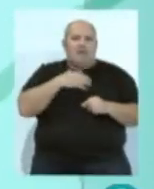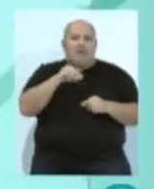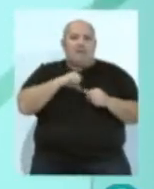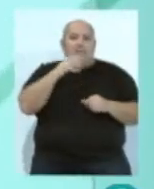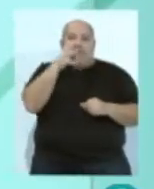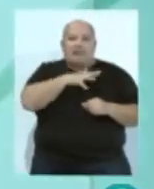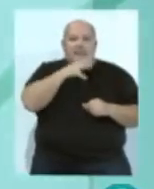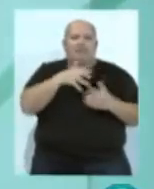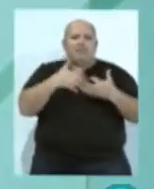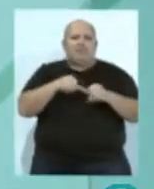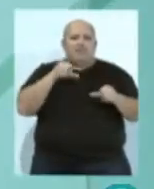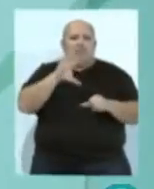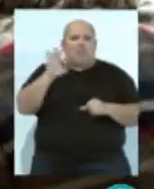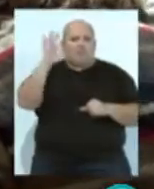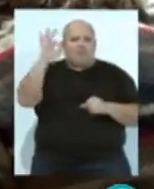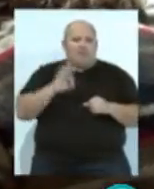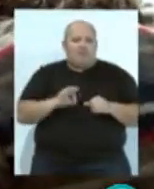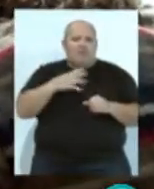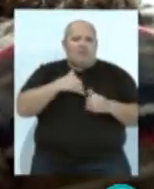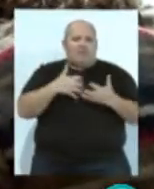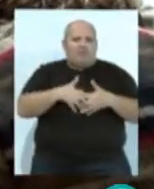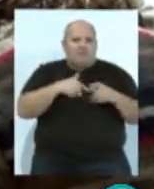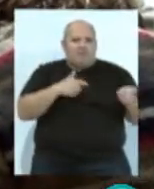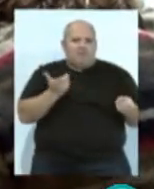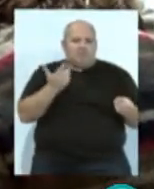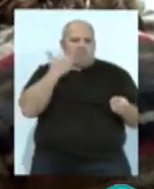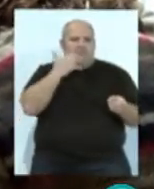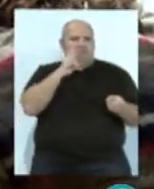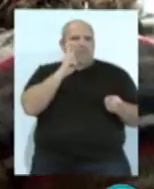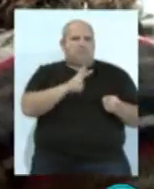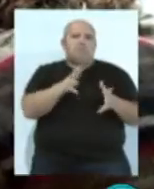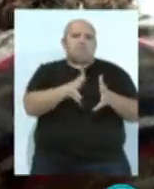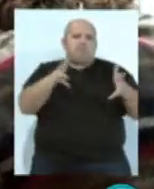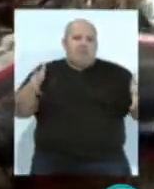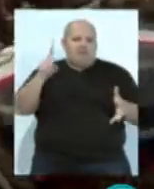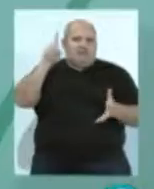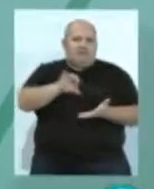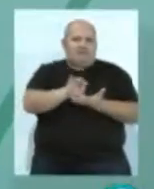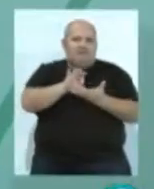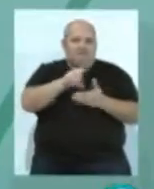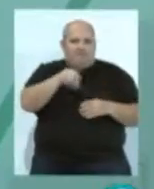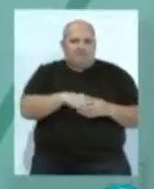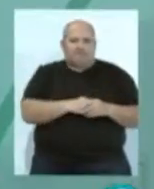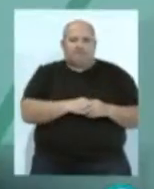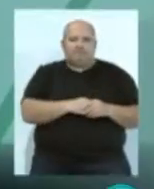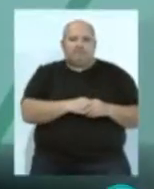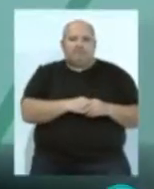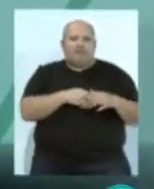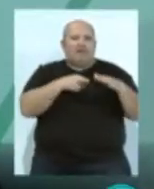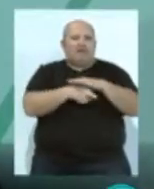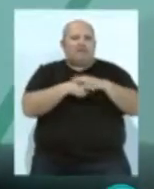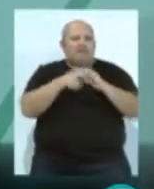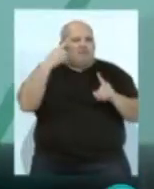Jerez estaba funcionando al 50% de sus posibilidades, por lo que se iniciará un aumento de su rendimiento. El